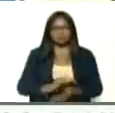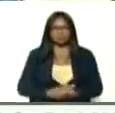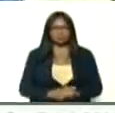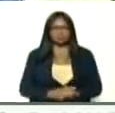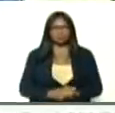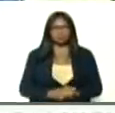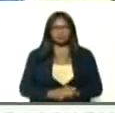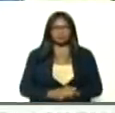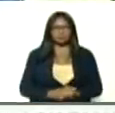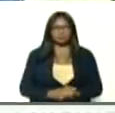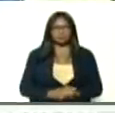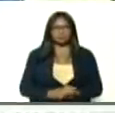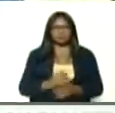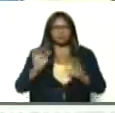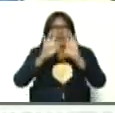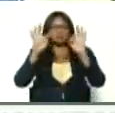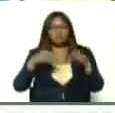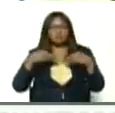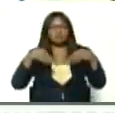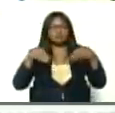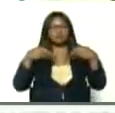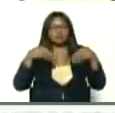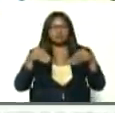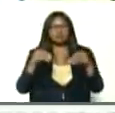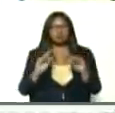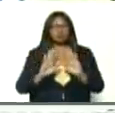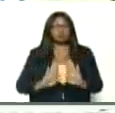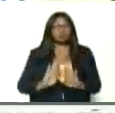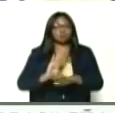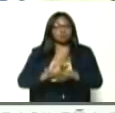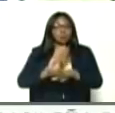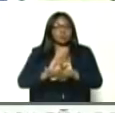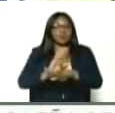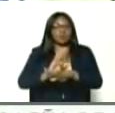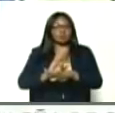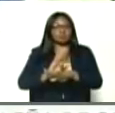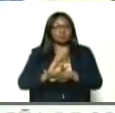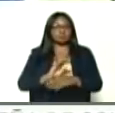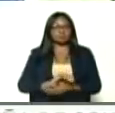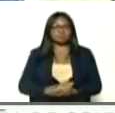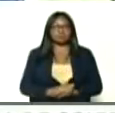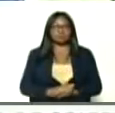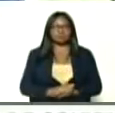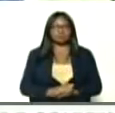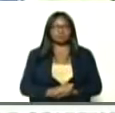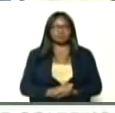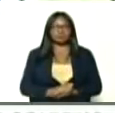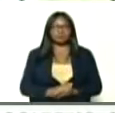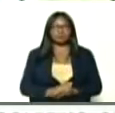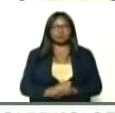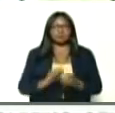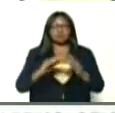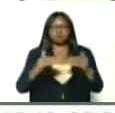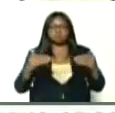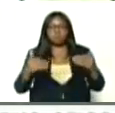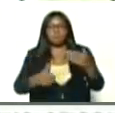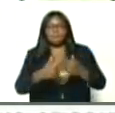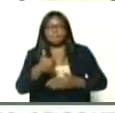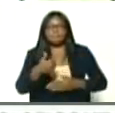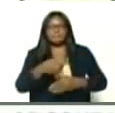con una modalidad, flexibilización limitada, y de cerco epidemiológico,